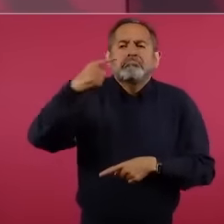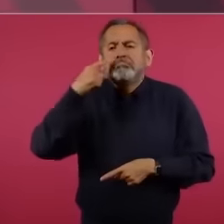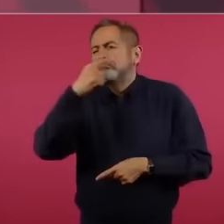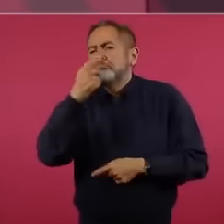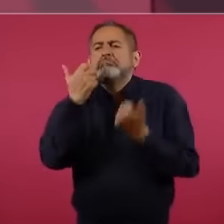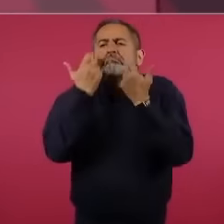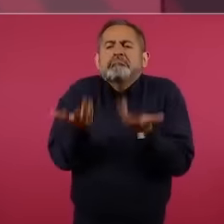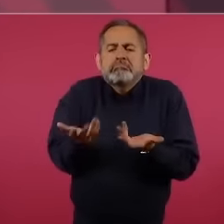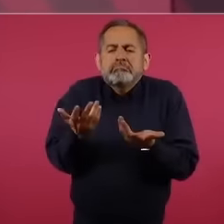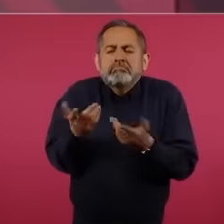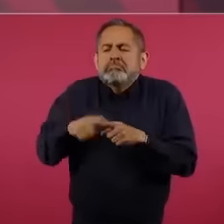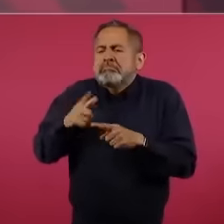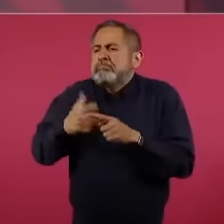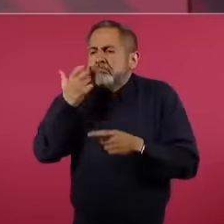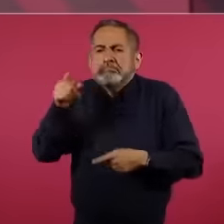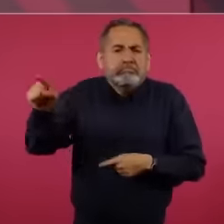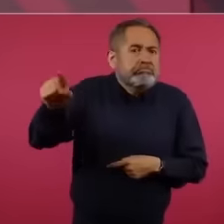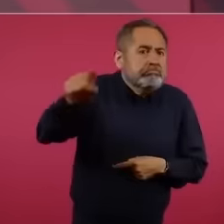quiere la gente.